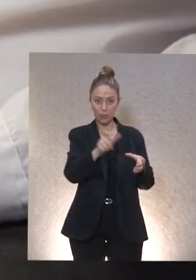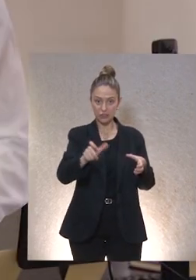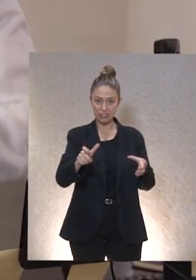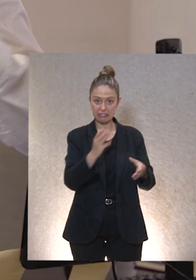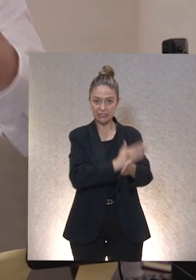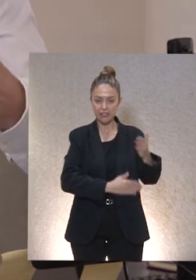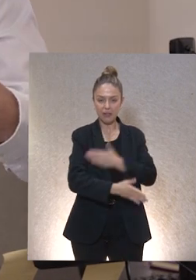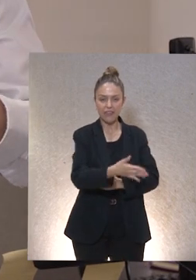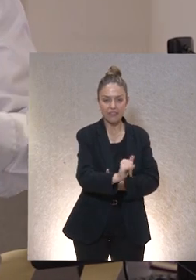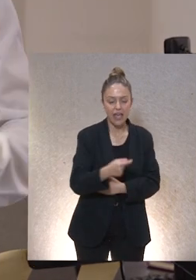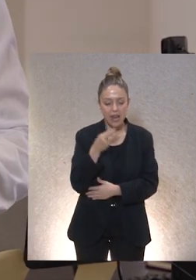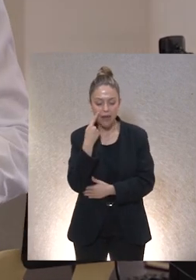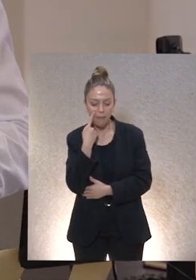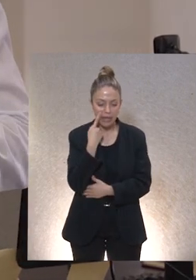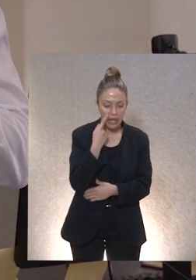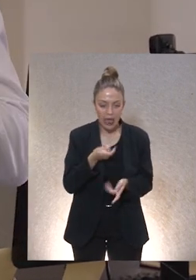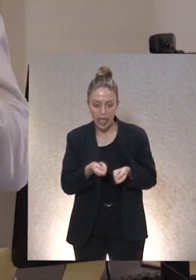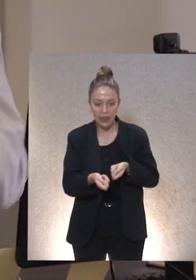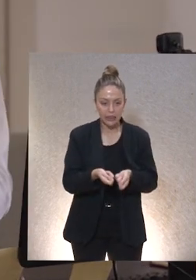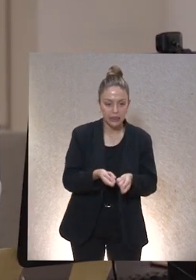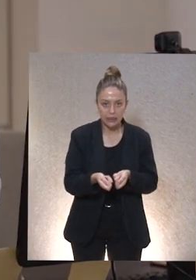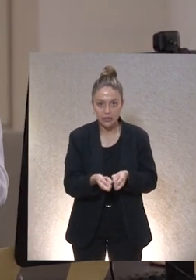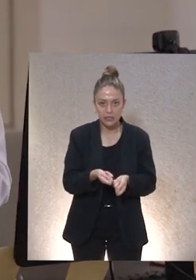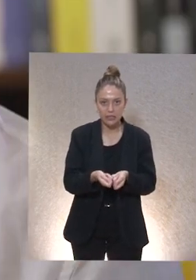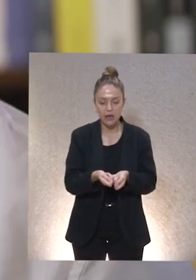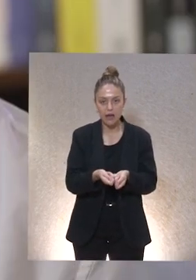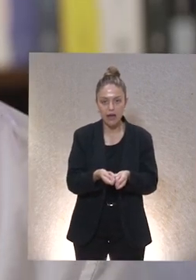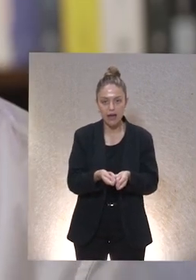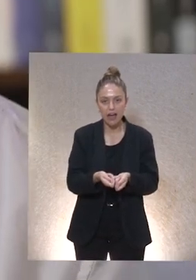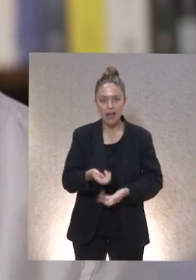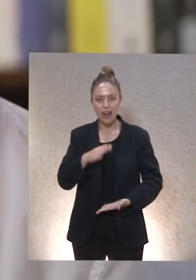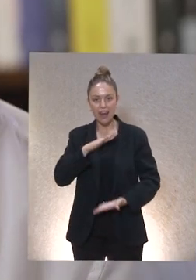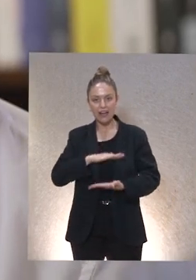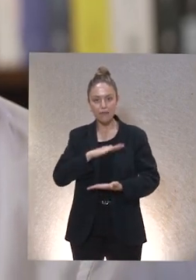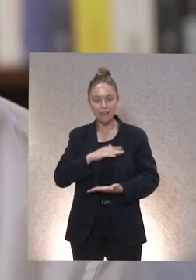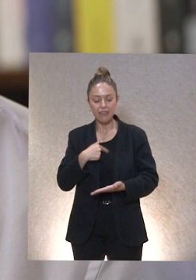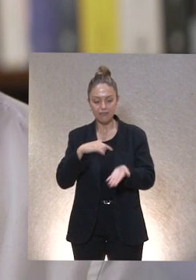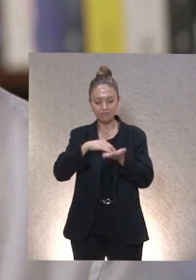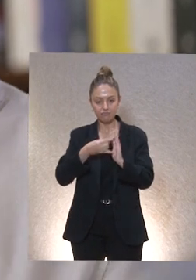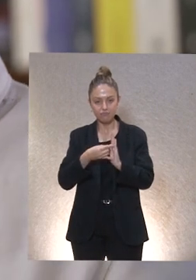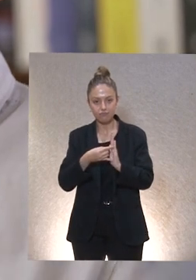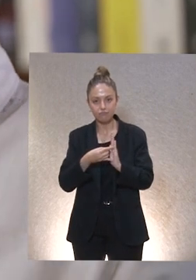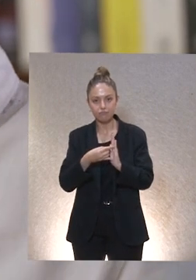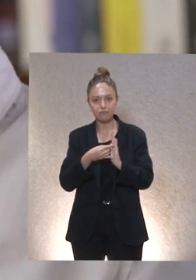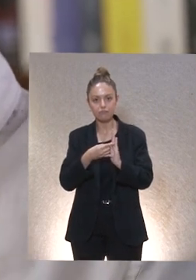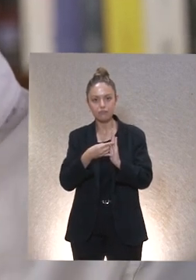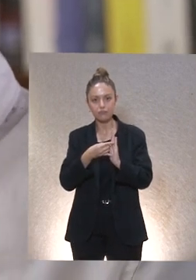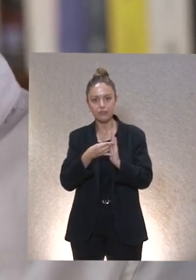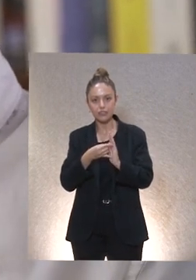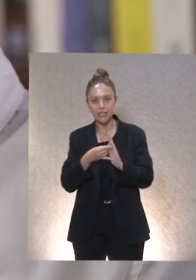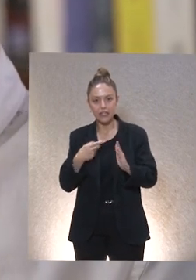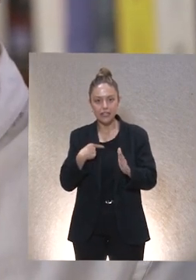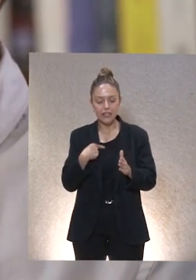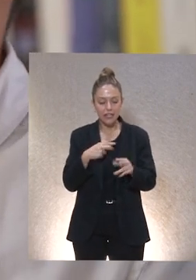vigilancia biométrica, la capacidad de esta tecnología de registrar y escanear